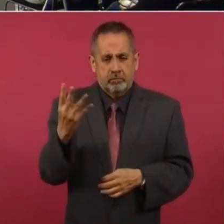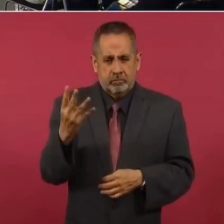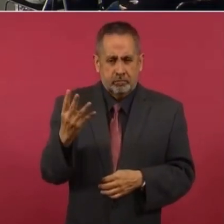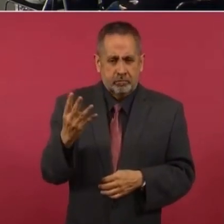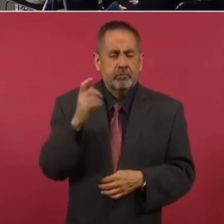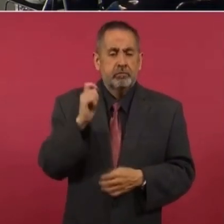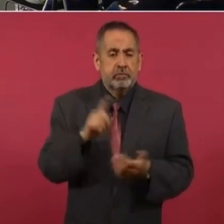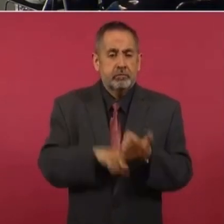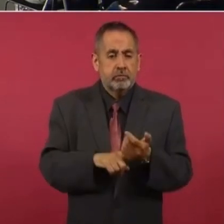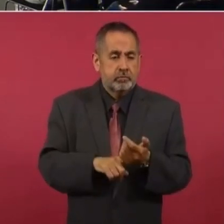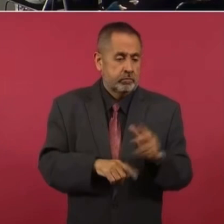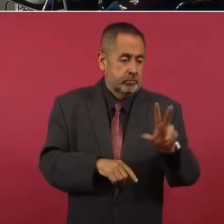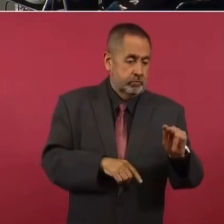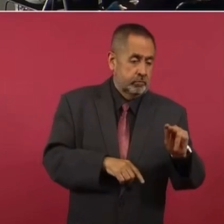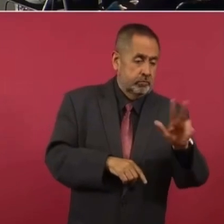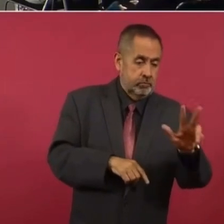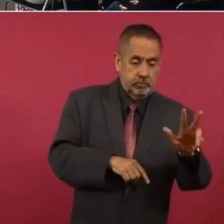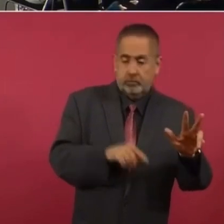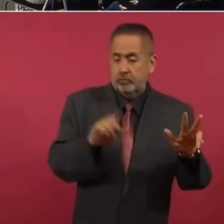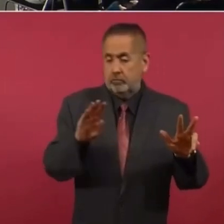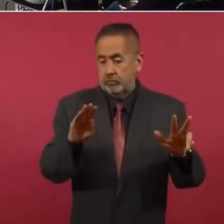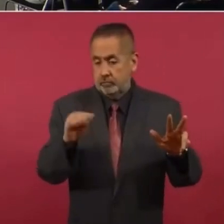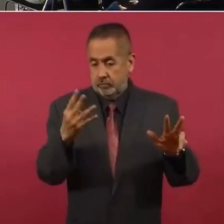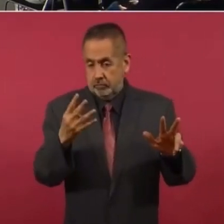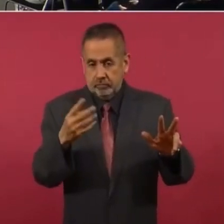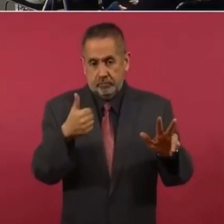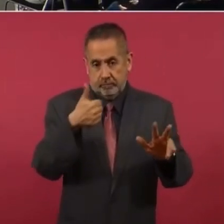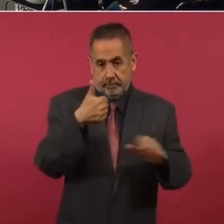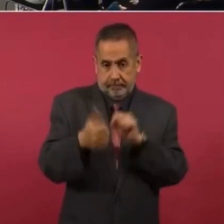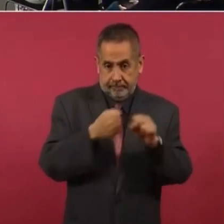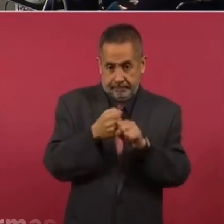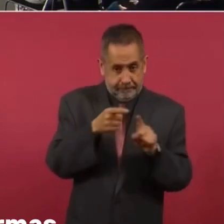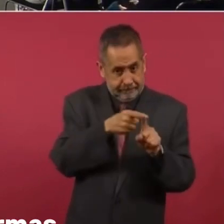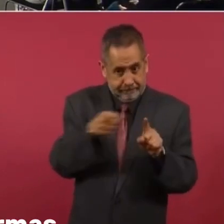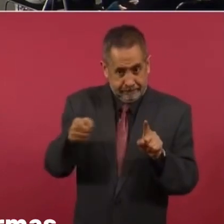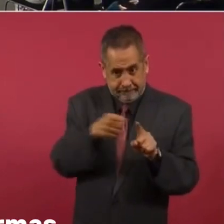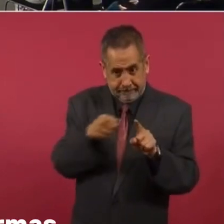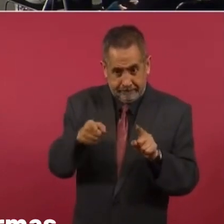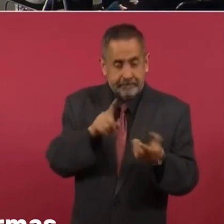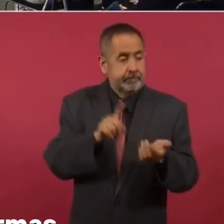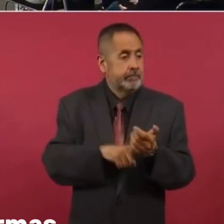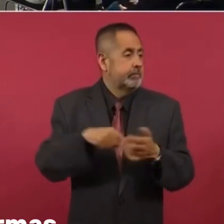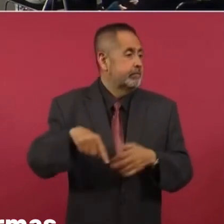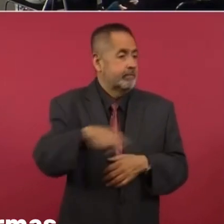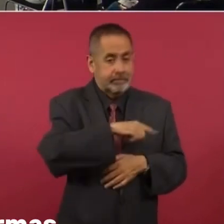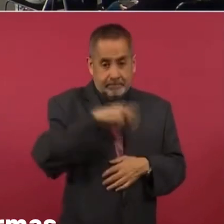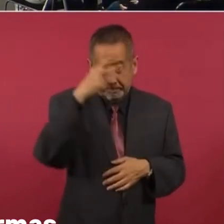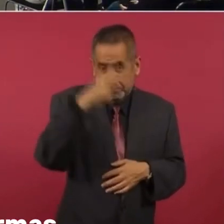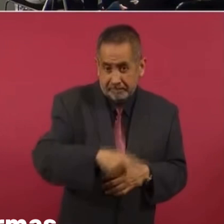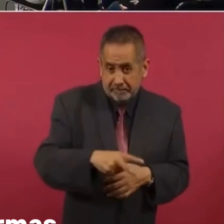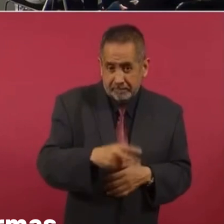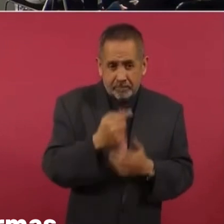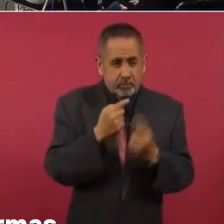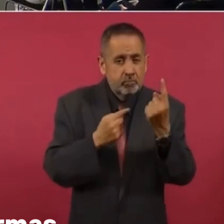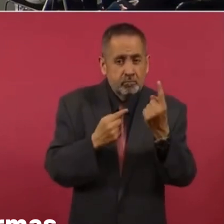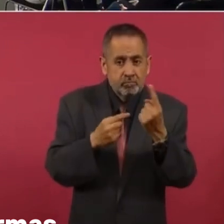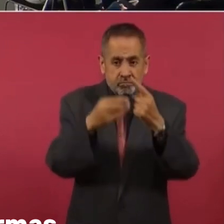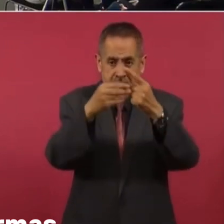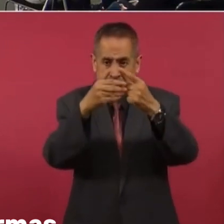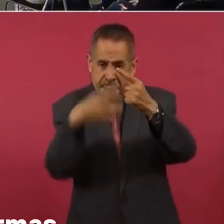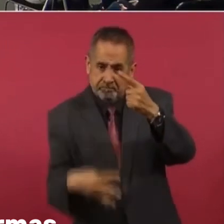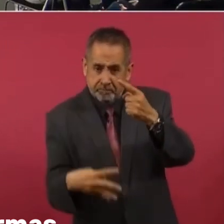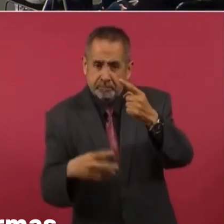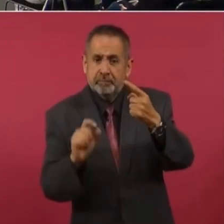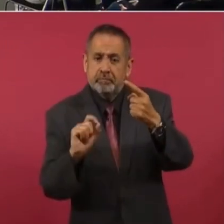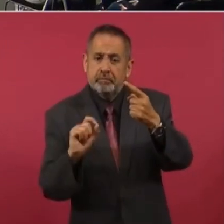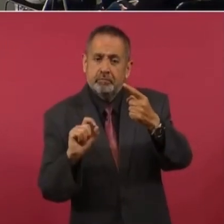de 88 a 94, seis años, ya habían 24 multimillonarios multimillonarios en